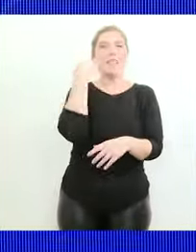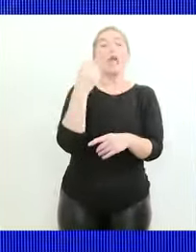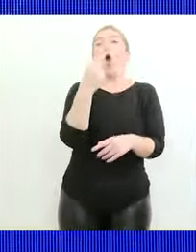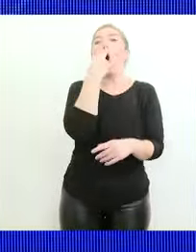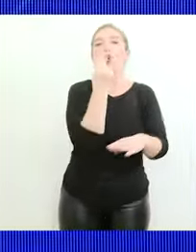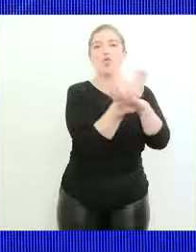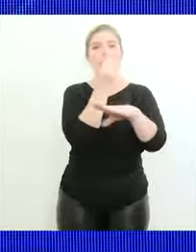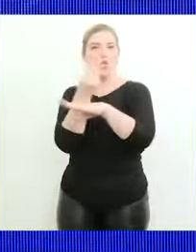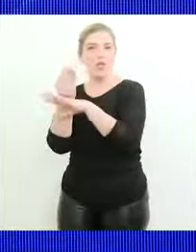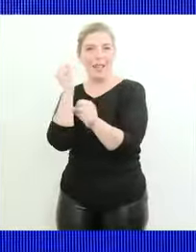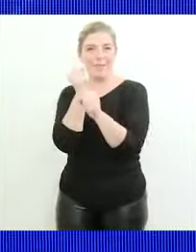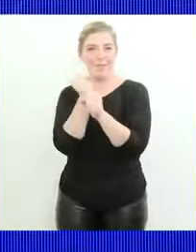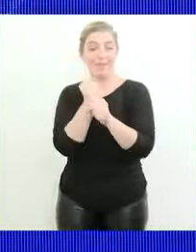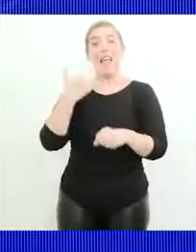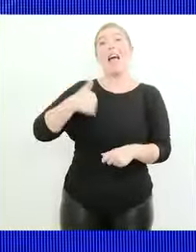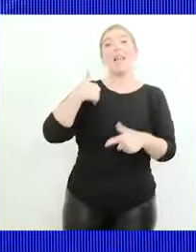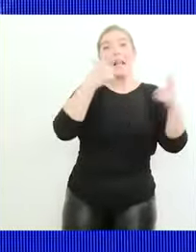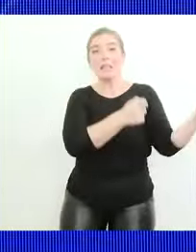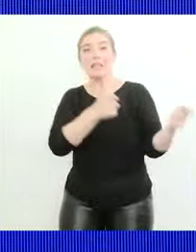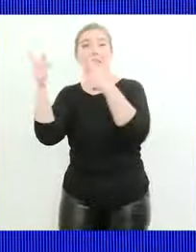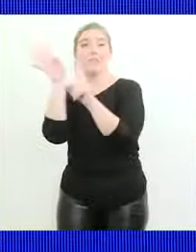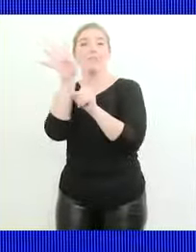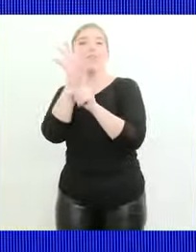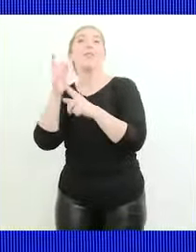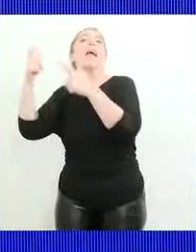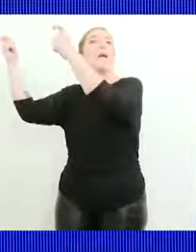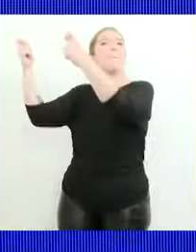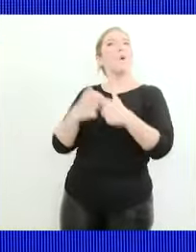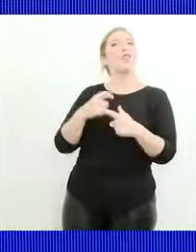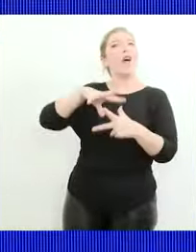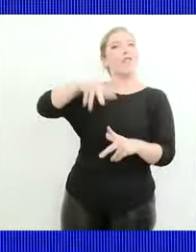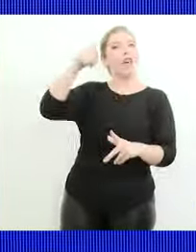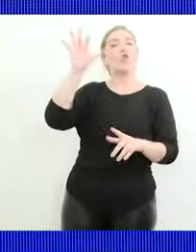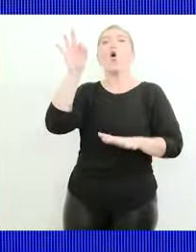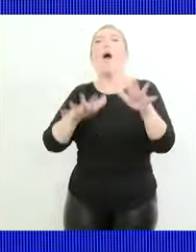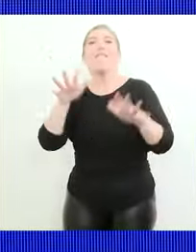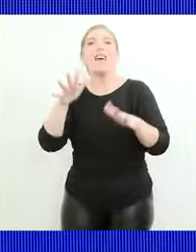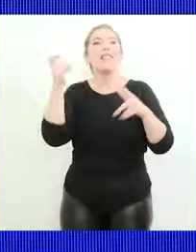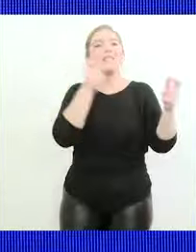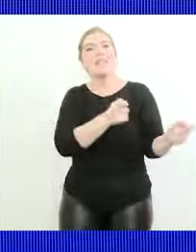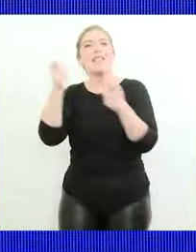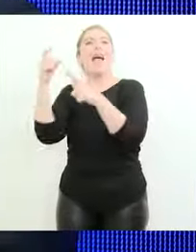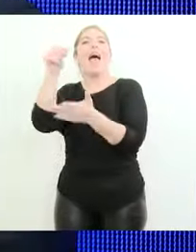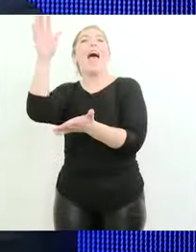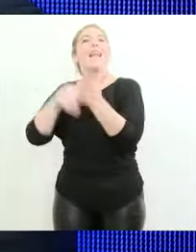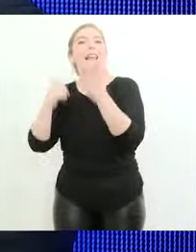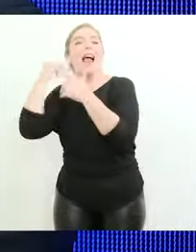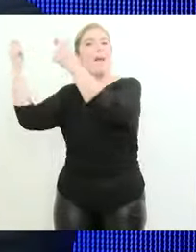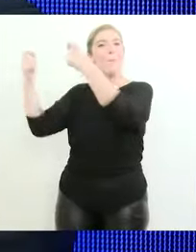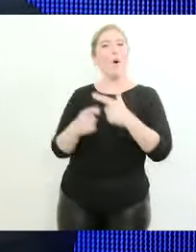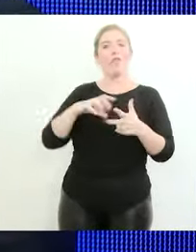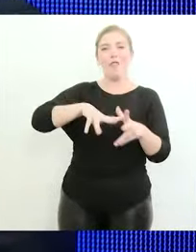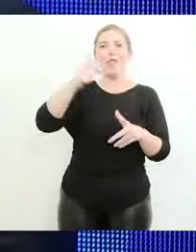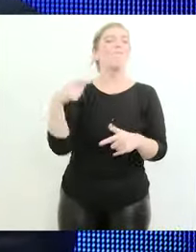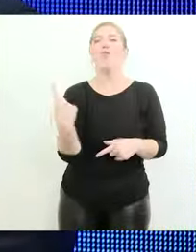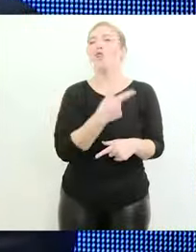argentina exporta trigo e importa fideos o a veces exporta harina e importa fideos nosotros tenemos